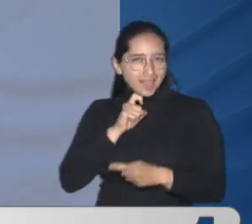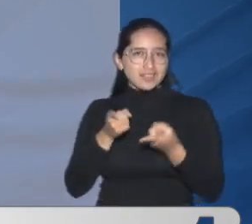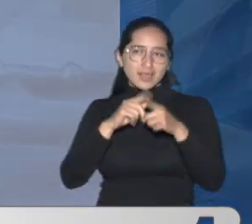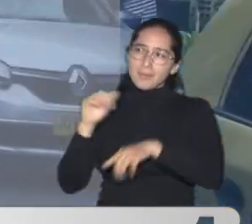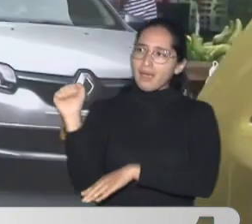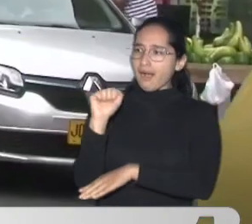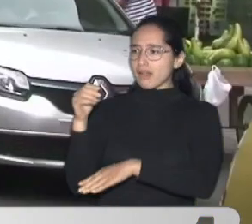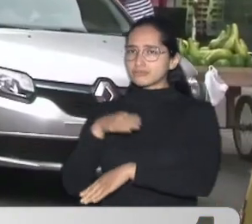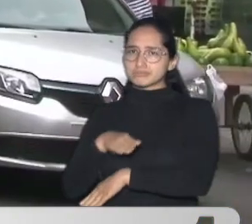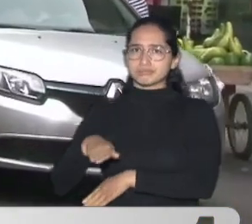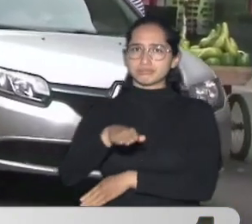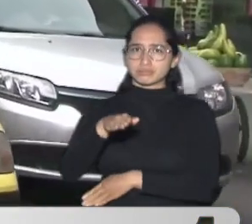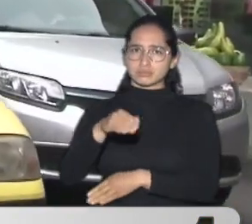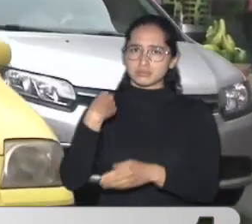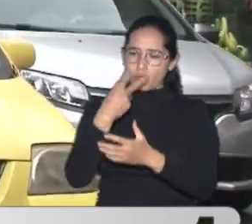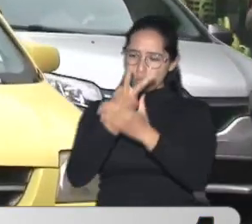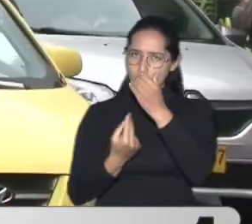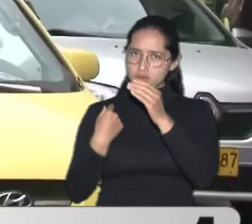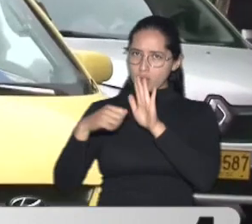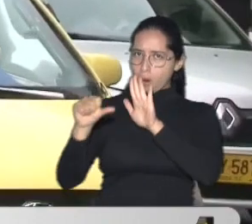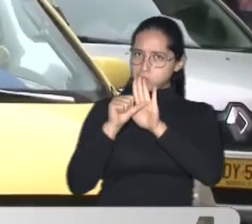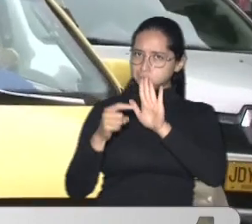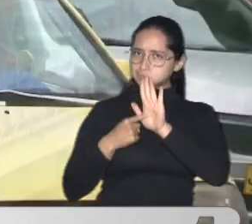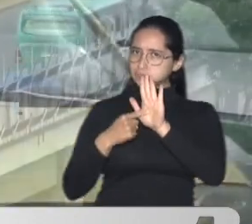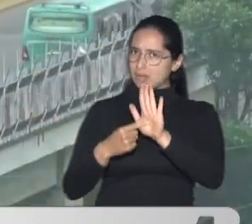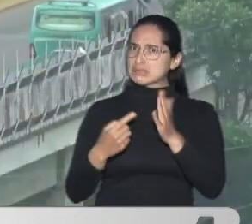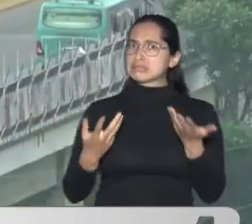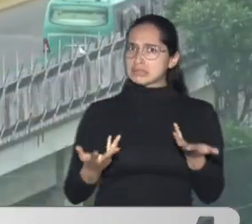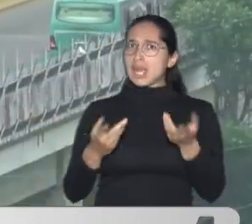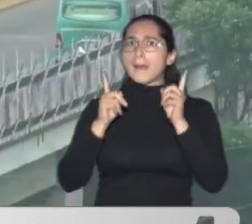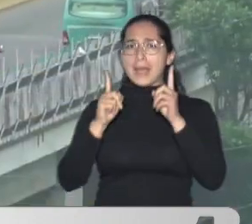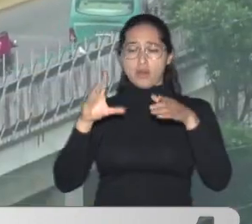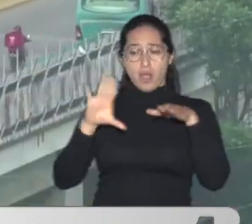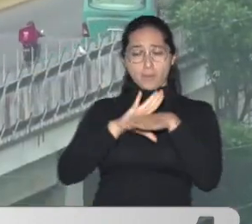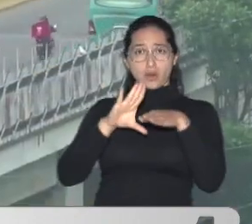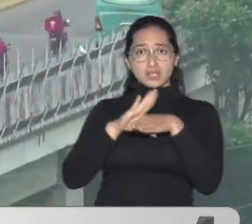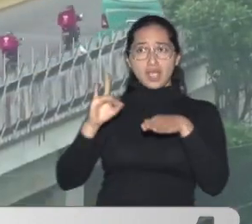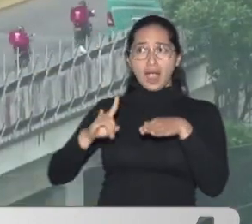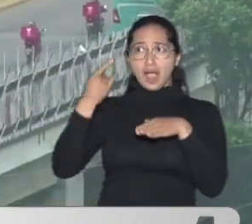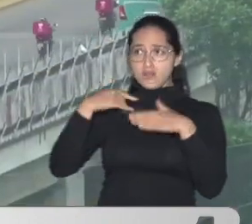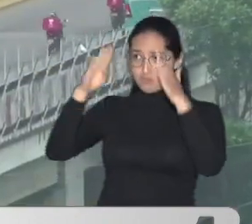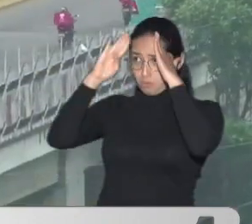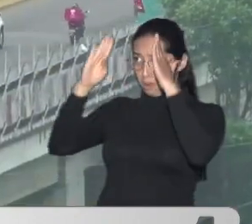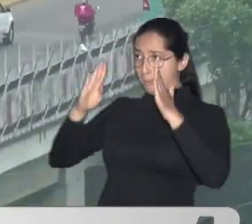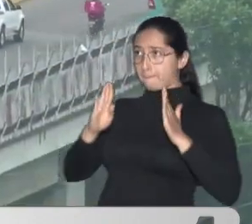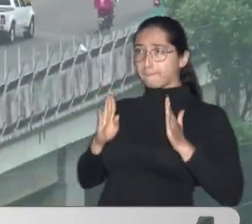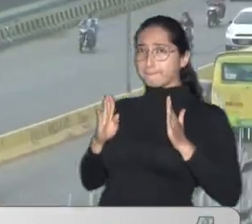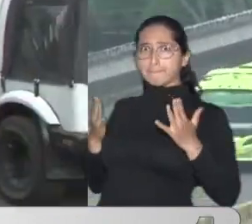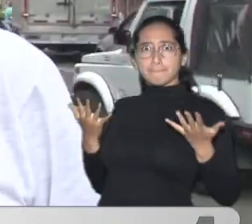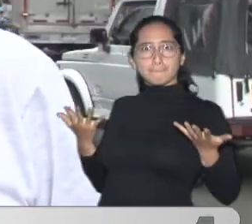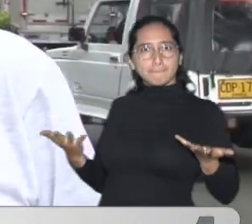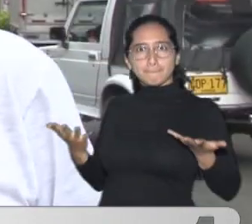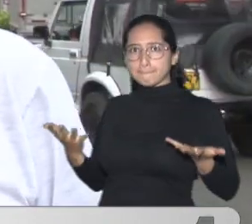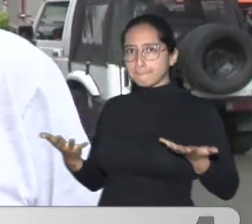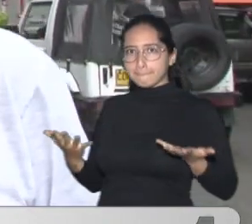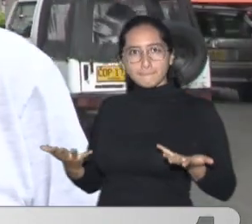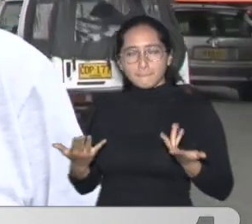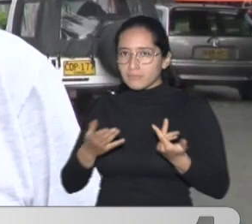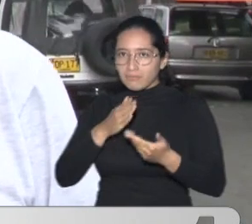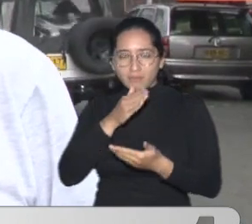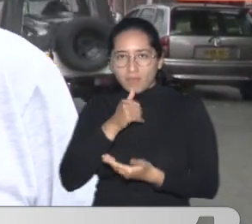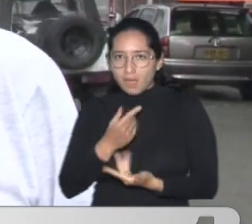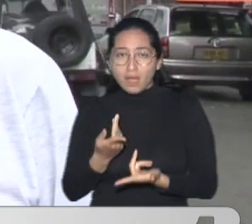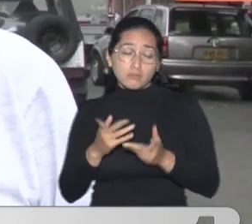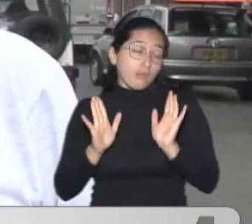servicio De la comunidad Hoy los taxistas Denunciaron Que ninguna autoridad Los ha atendido Y esto sigue Funcionando normal Y